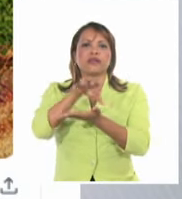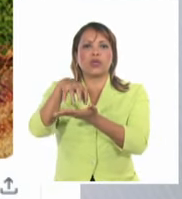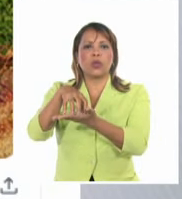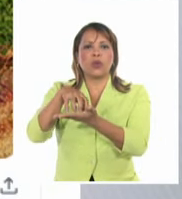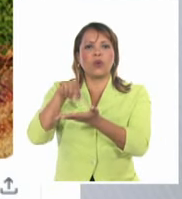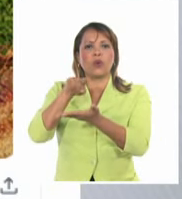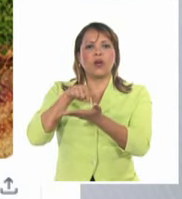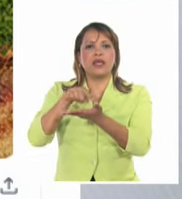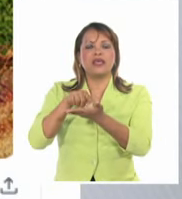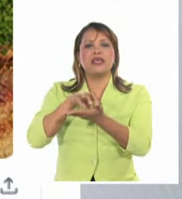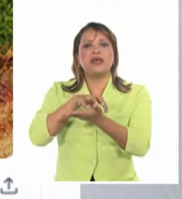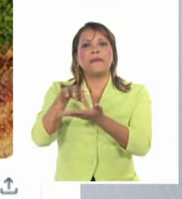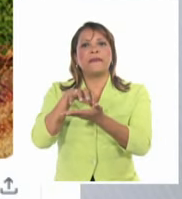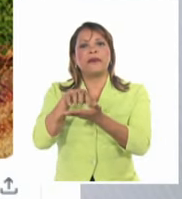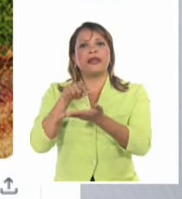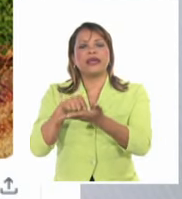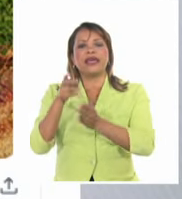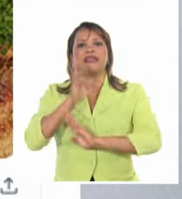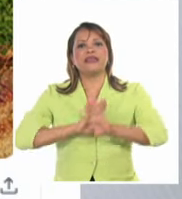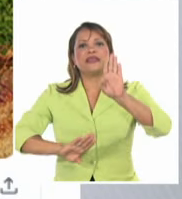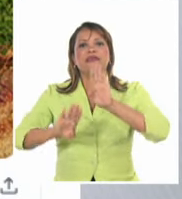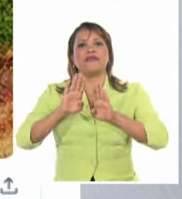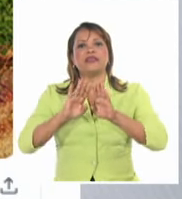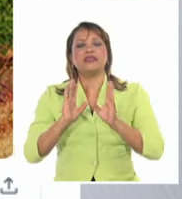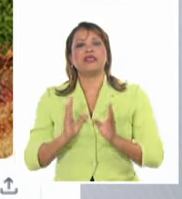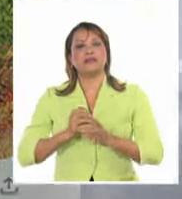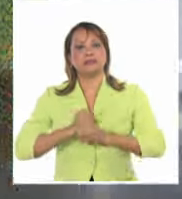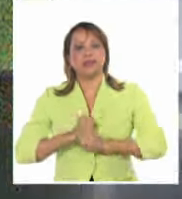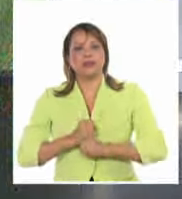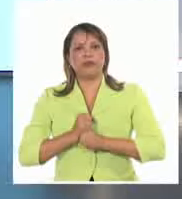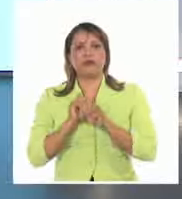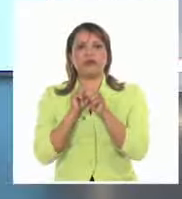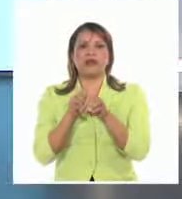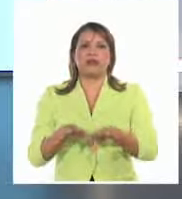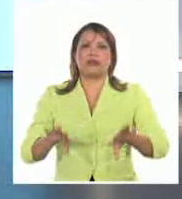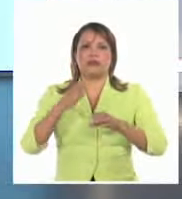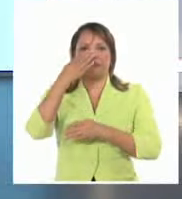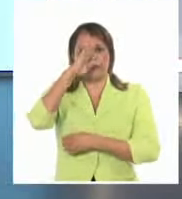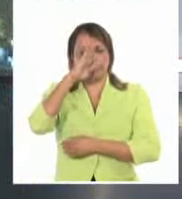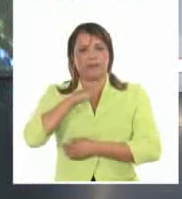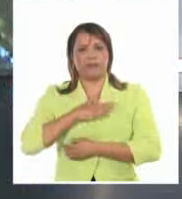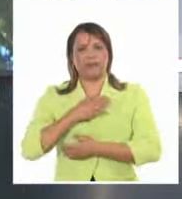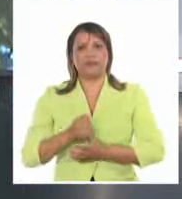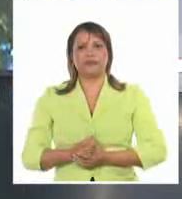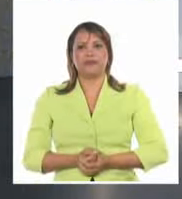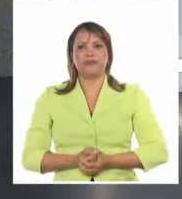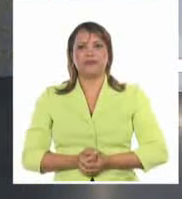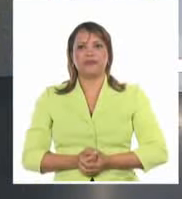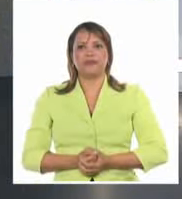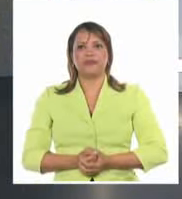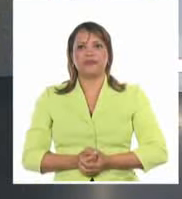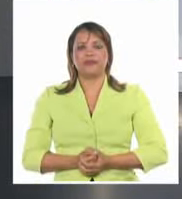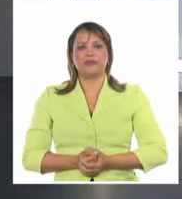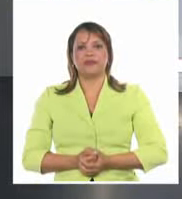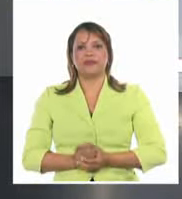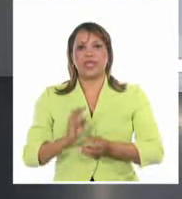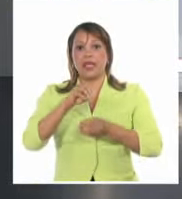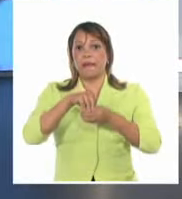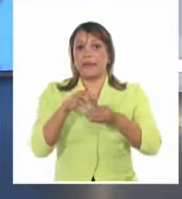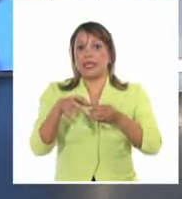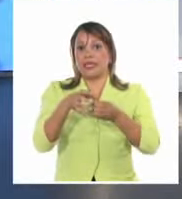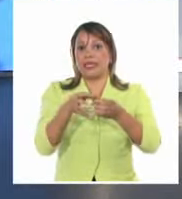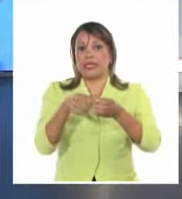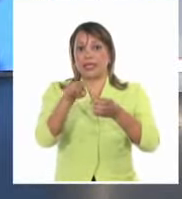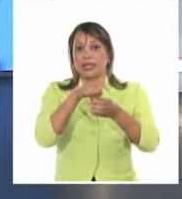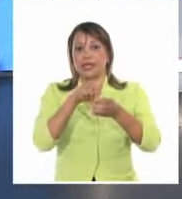un paradigma en la defensa del patrimonio natural de la nación. Al pertenecer a la Universidad de La Habana, la instalación